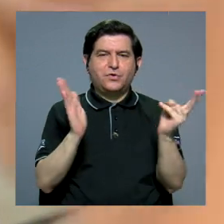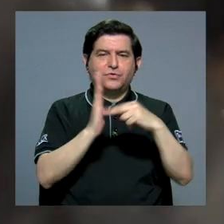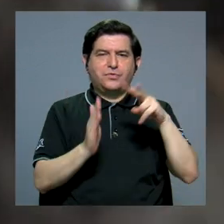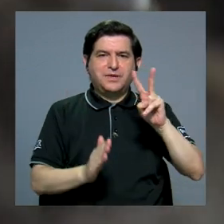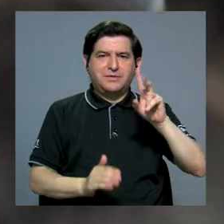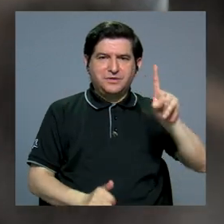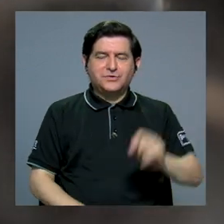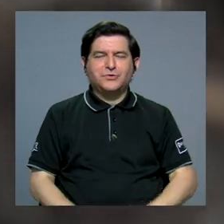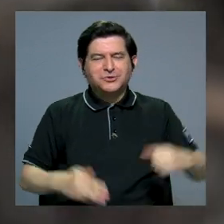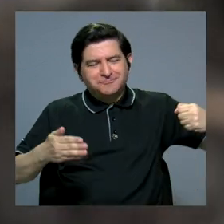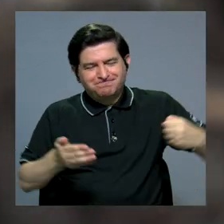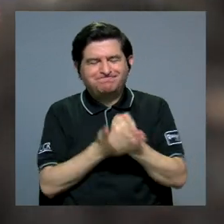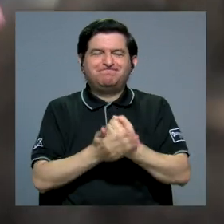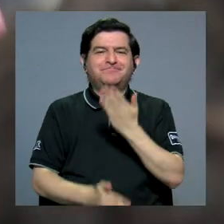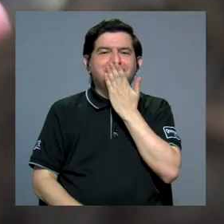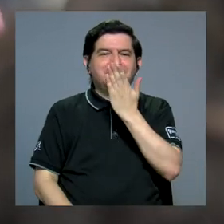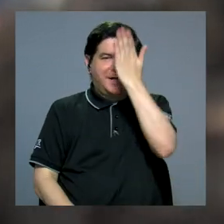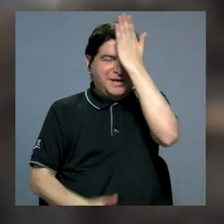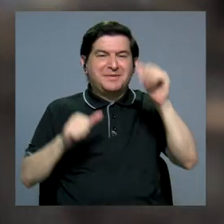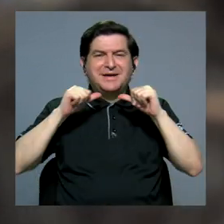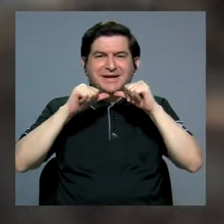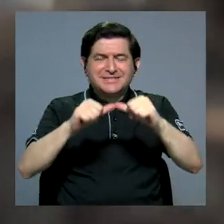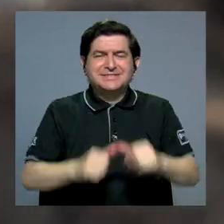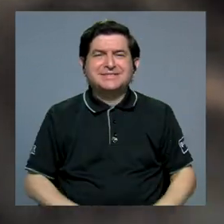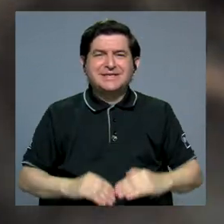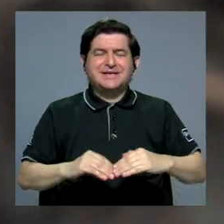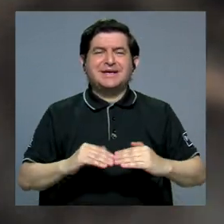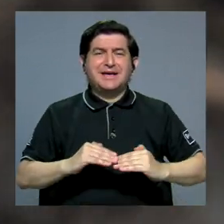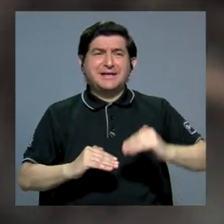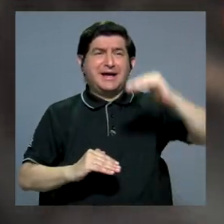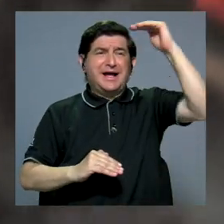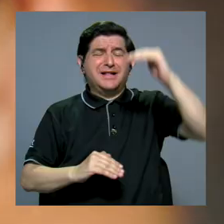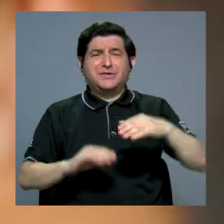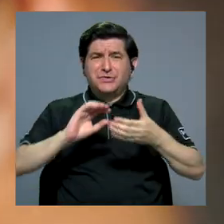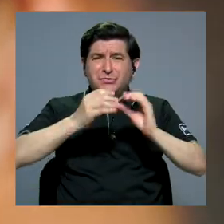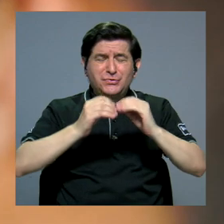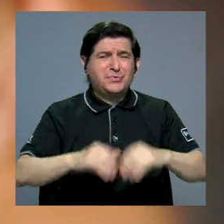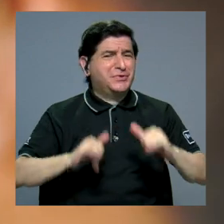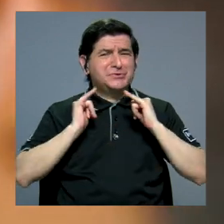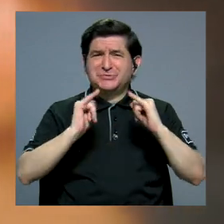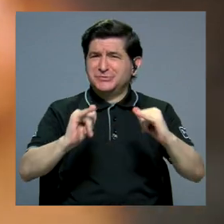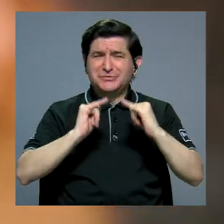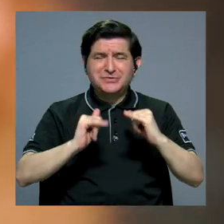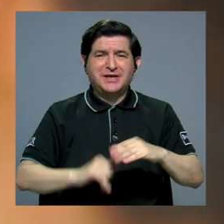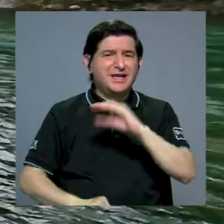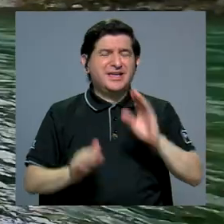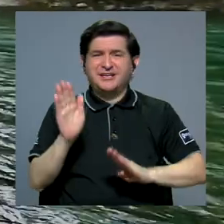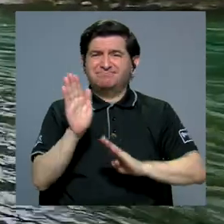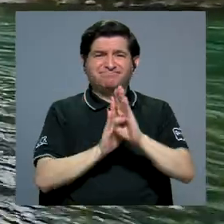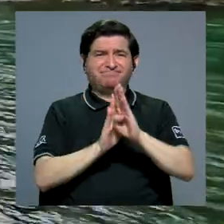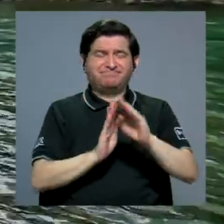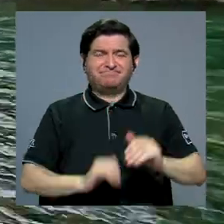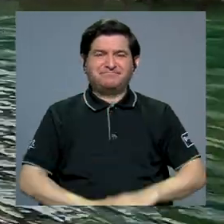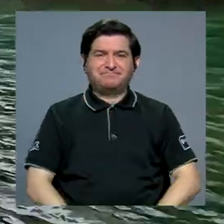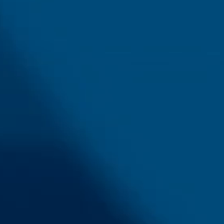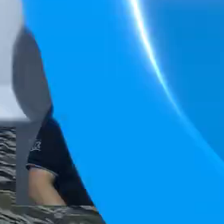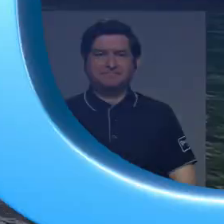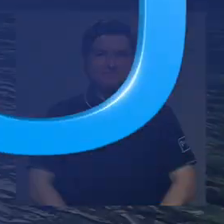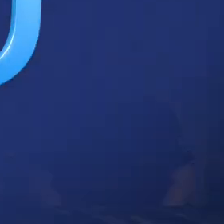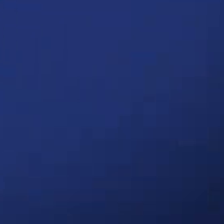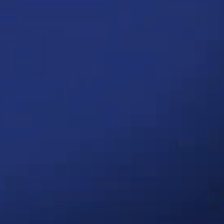2021, lamentablemente Talamanca continúa con los más altos índices de desigualdad y de desarrollo.